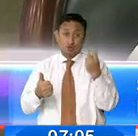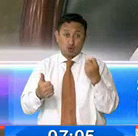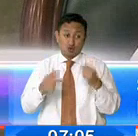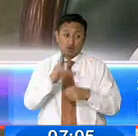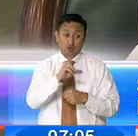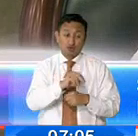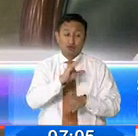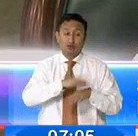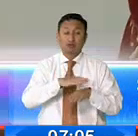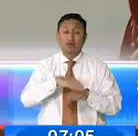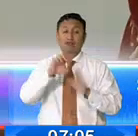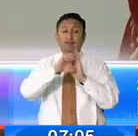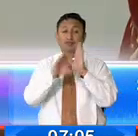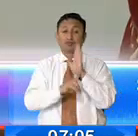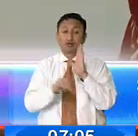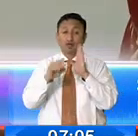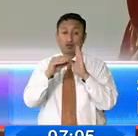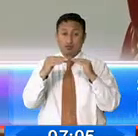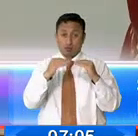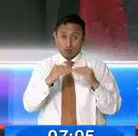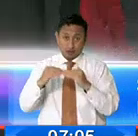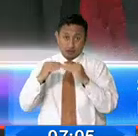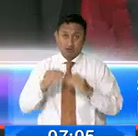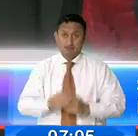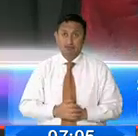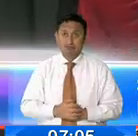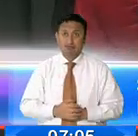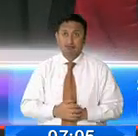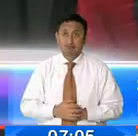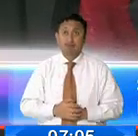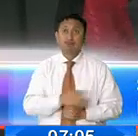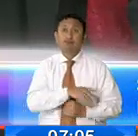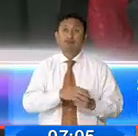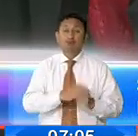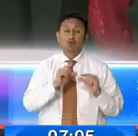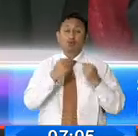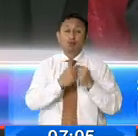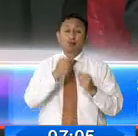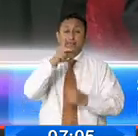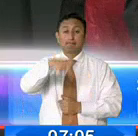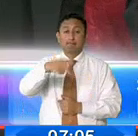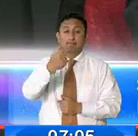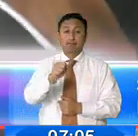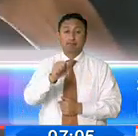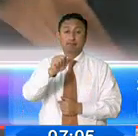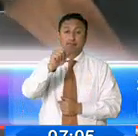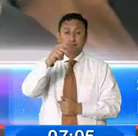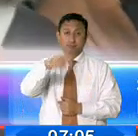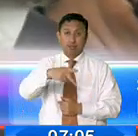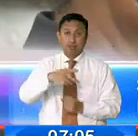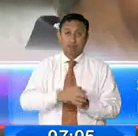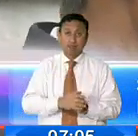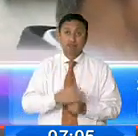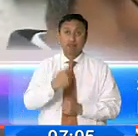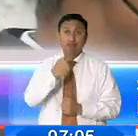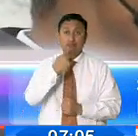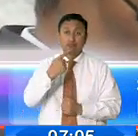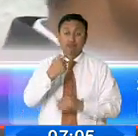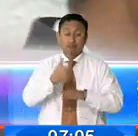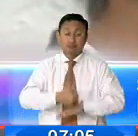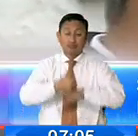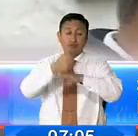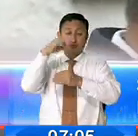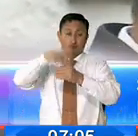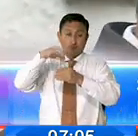con lo que establece el Código de la Democracia. Entre estas está el Partido Sociedad Patriótica, que impugnó en el Tribunal